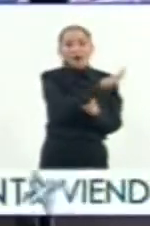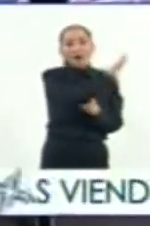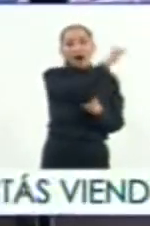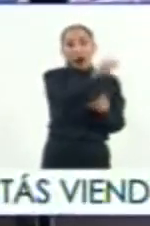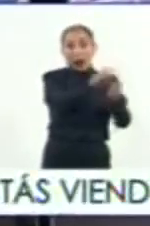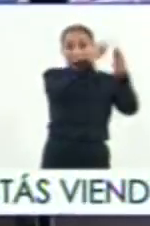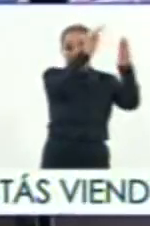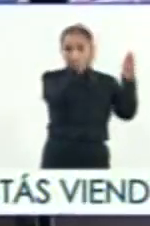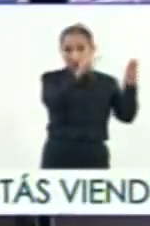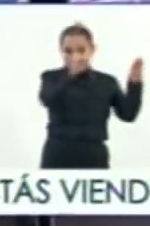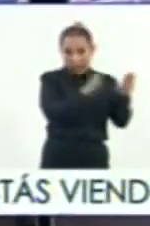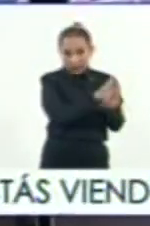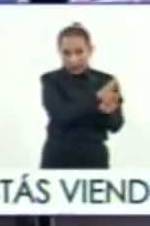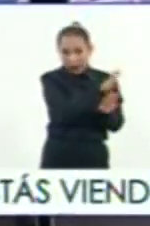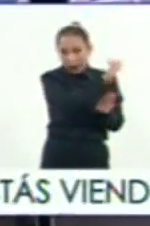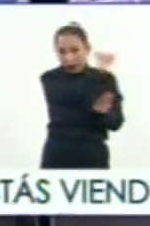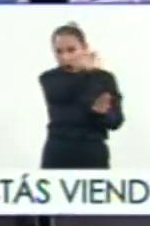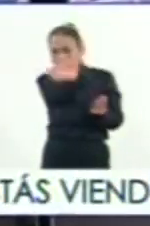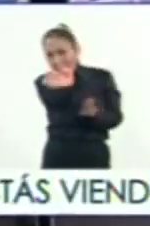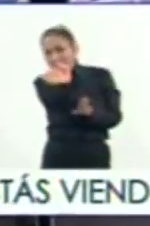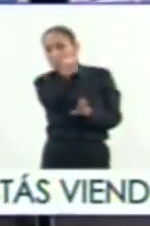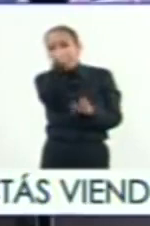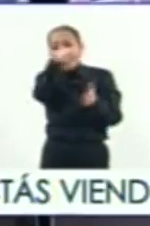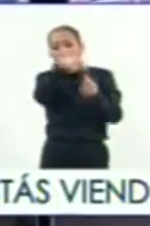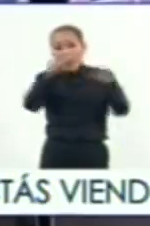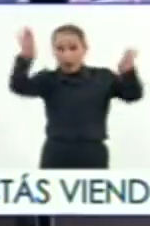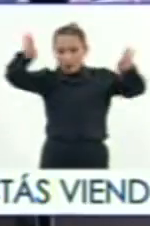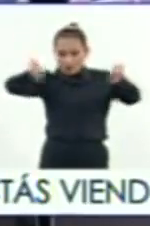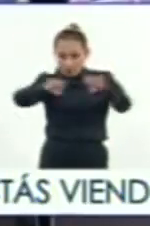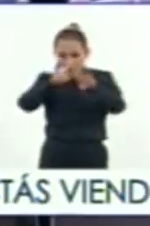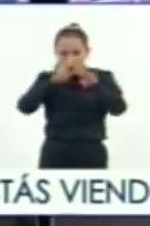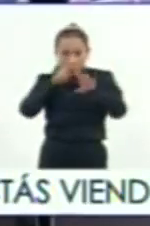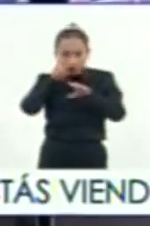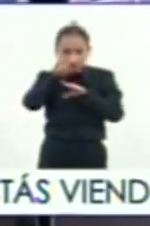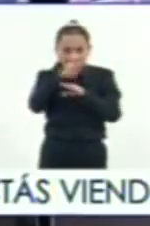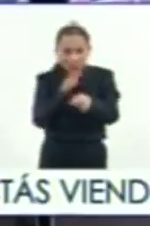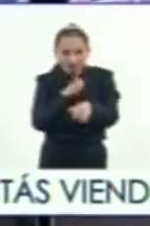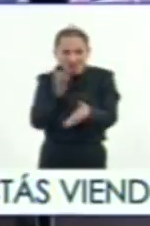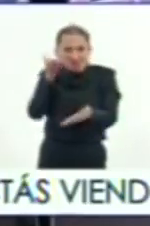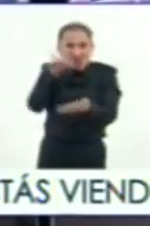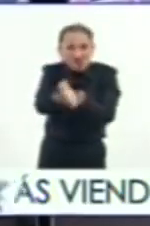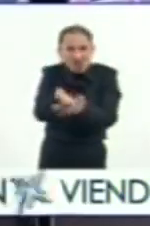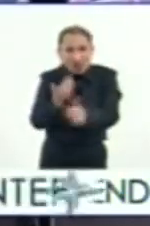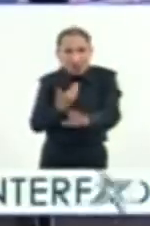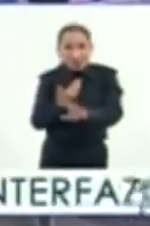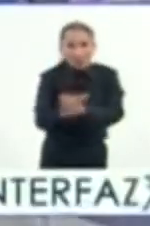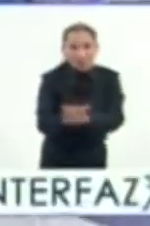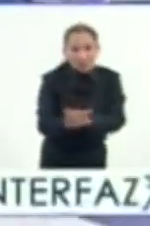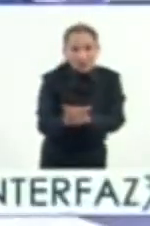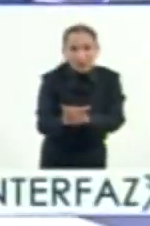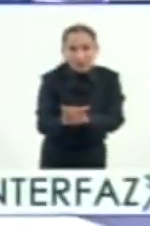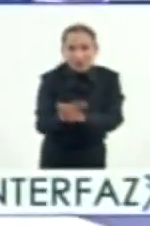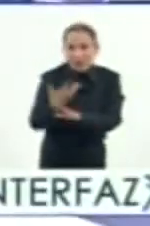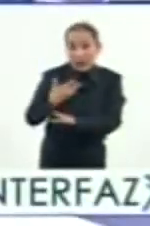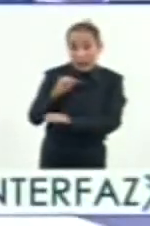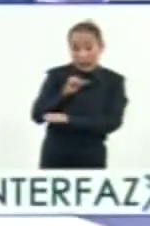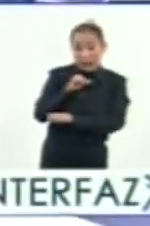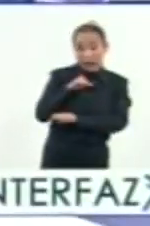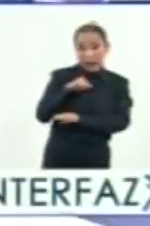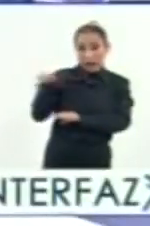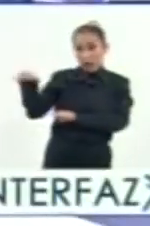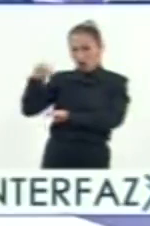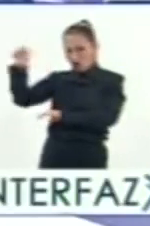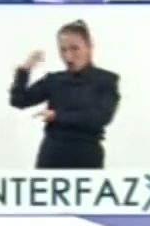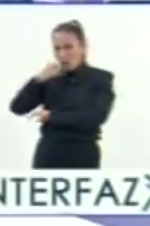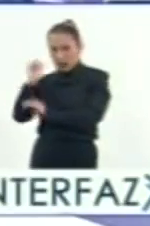la montaña y entrando por un paso de montaña va a sorprender con este cruce, llevando, si Aníbal llevaba